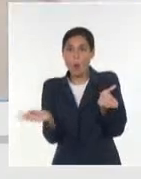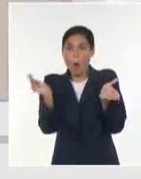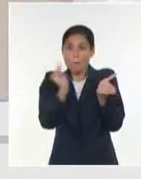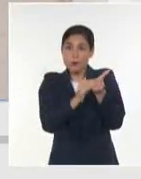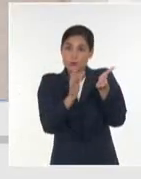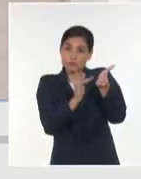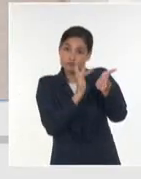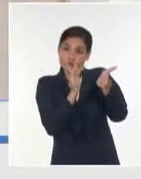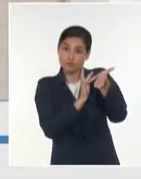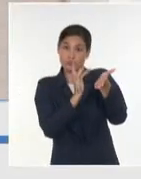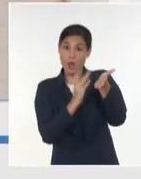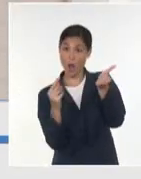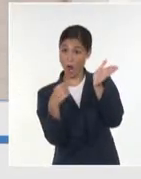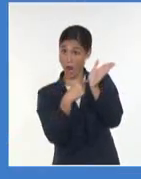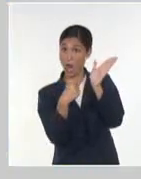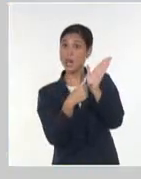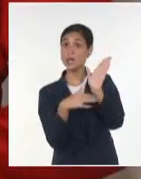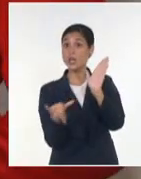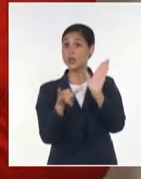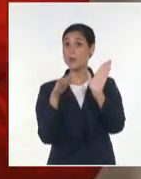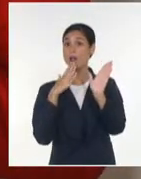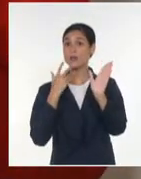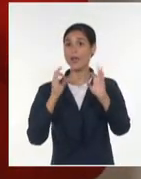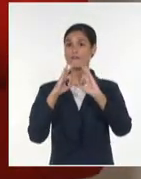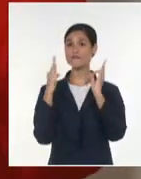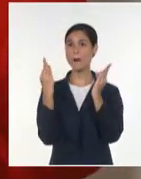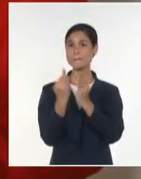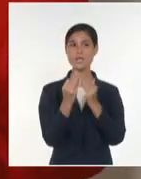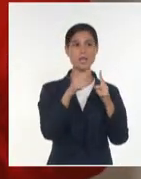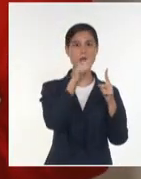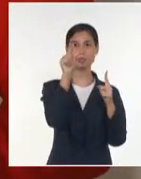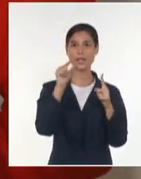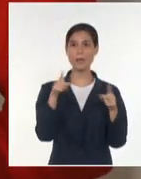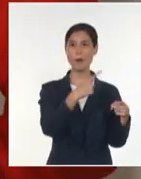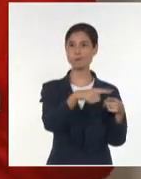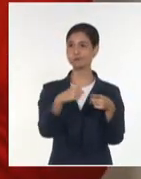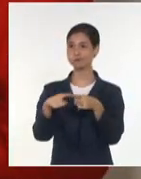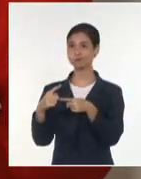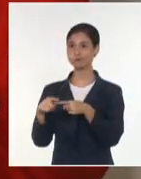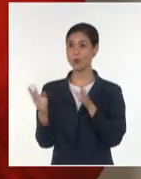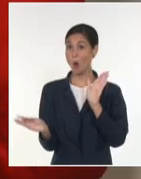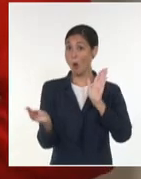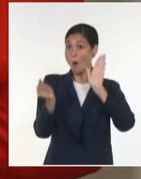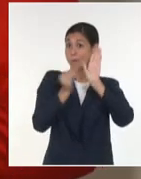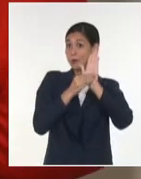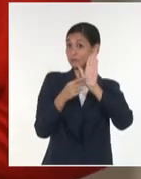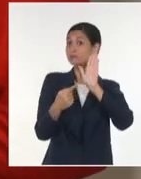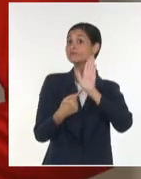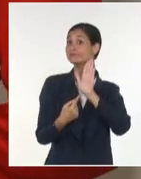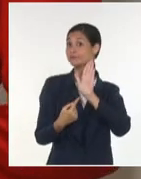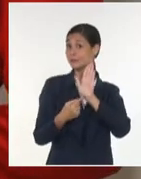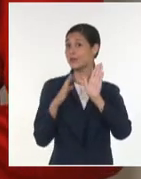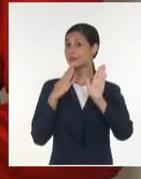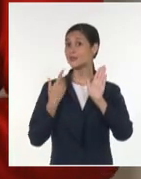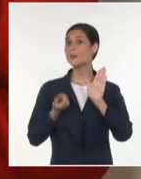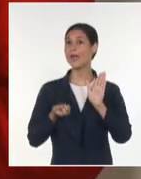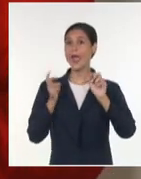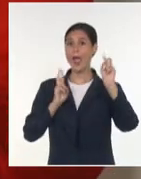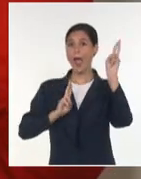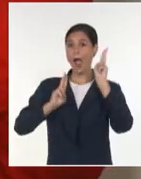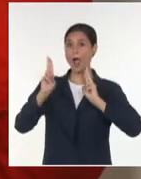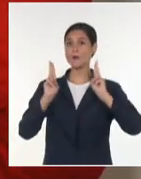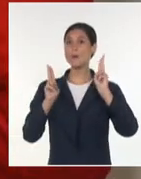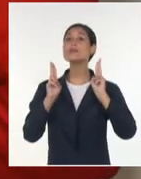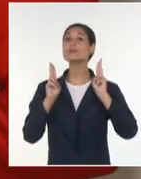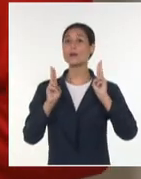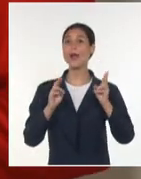relevantes hasta las memorias familiares. Y ese valor de los datos, de la información de calidad para tomar mejores decisiones en función del